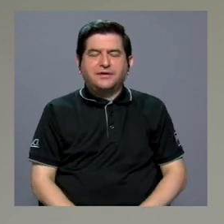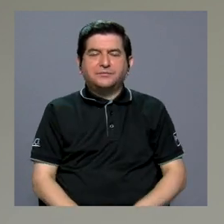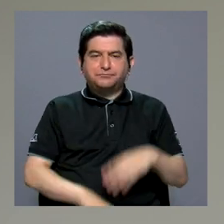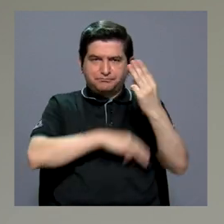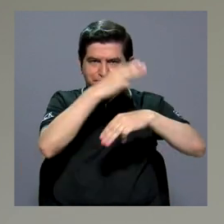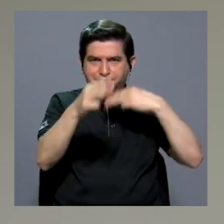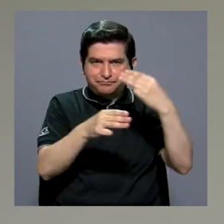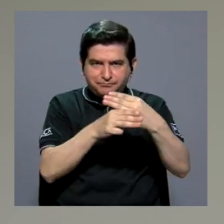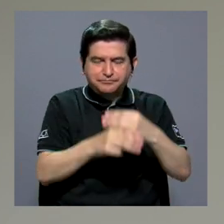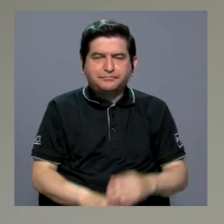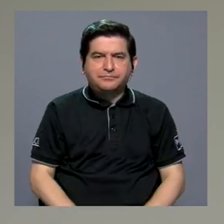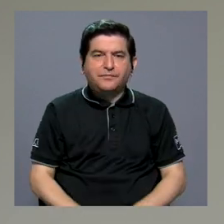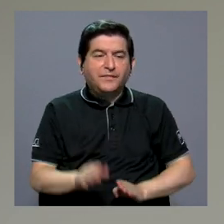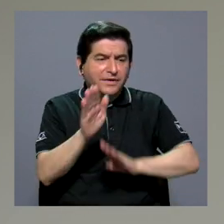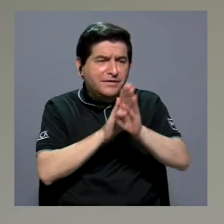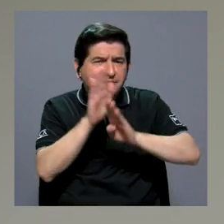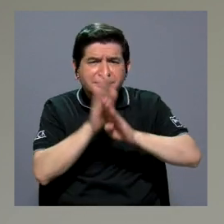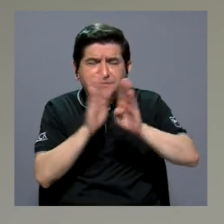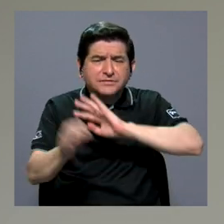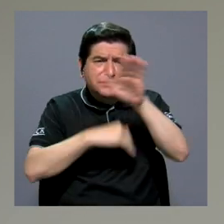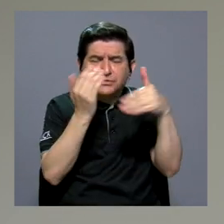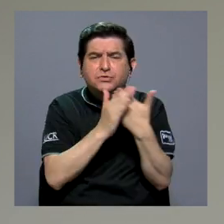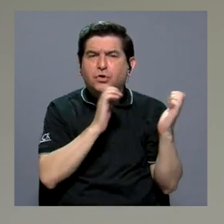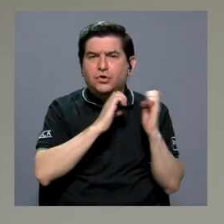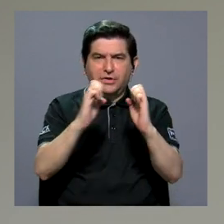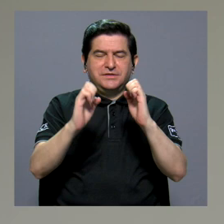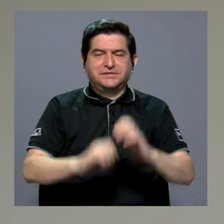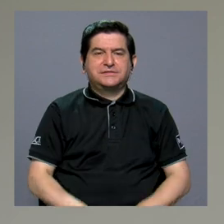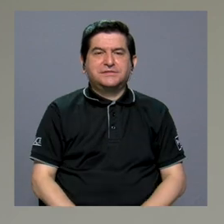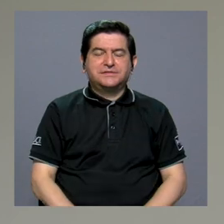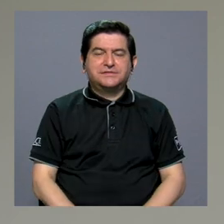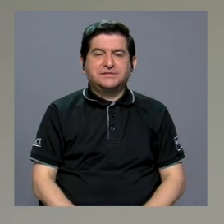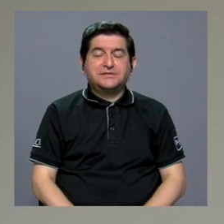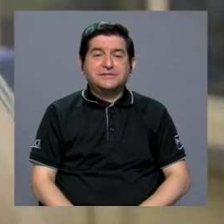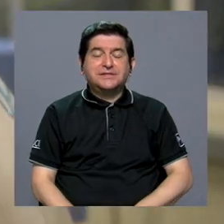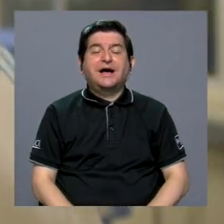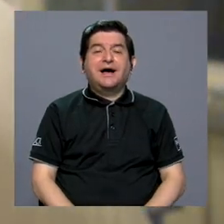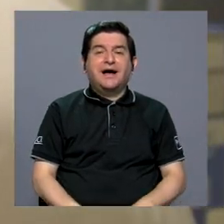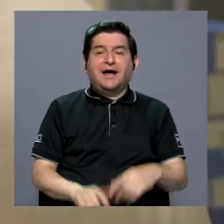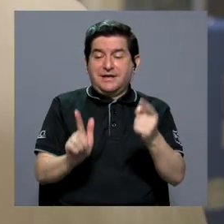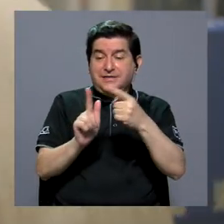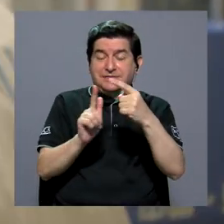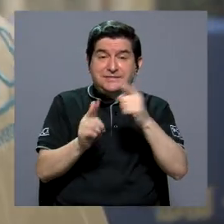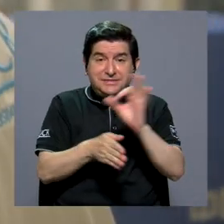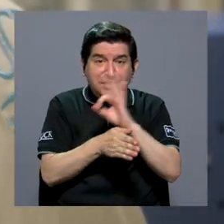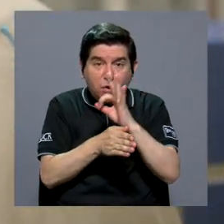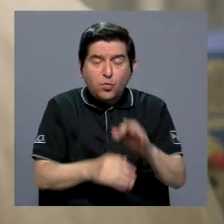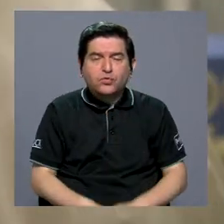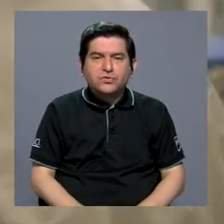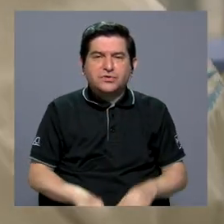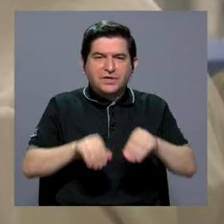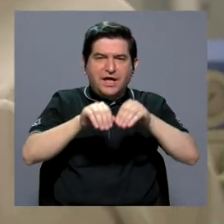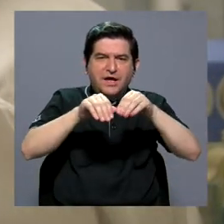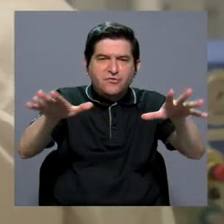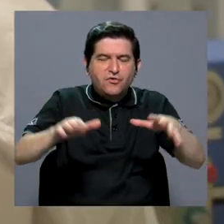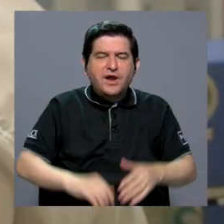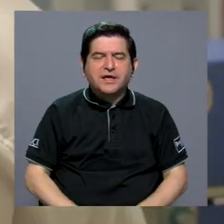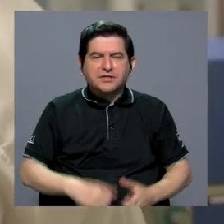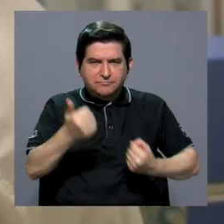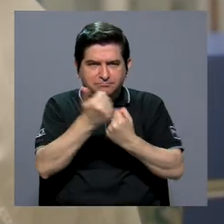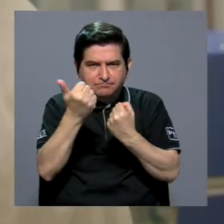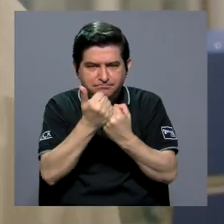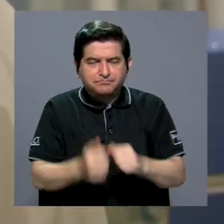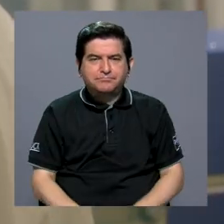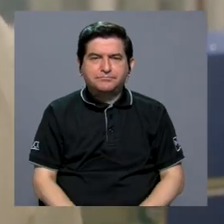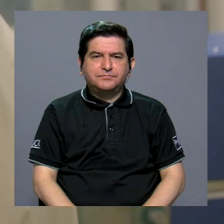dirección ejecutiva mundial en el desarrollo de todas las estrategias. La segunda función que tiene es de crear redes